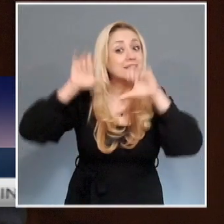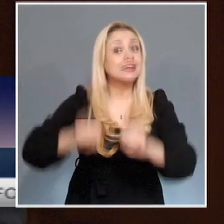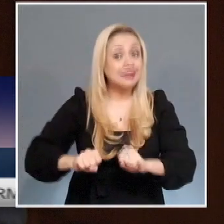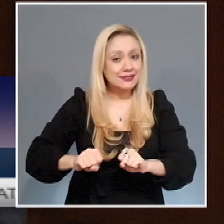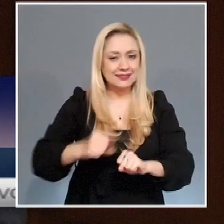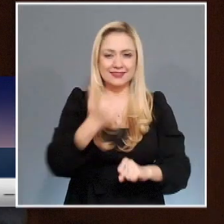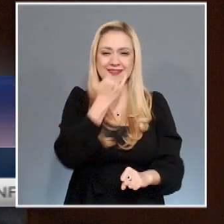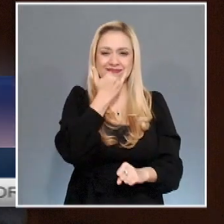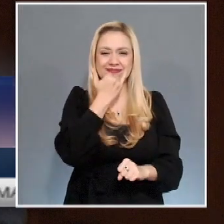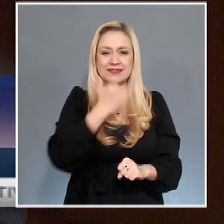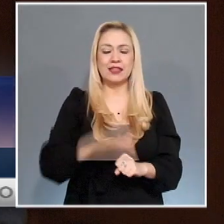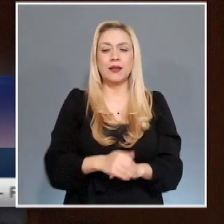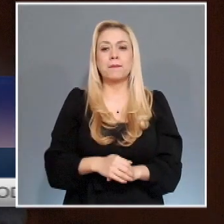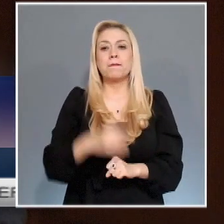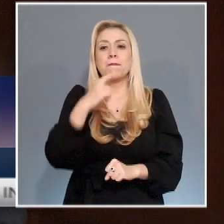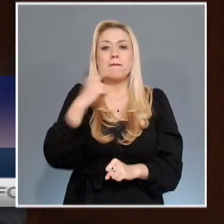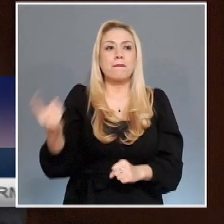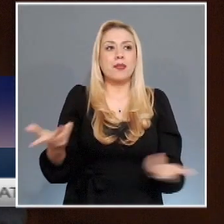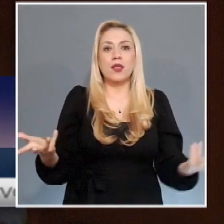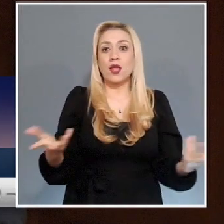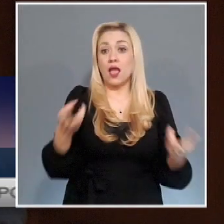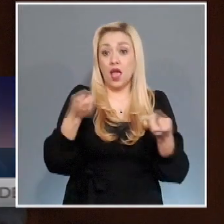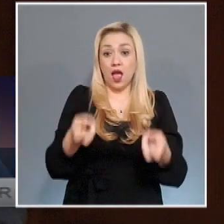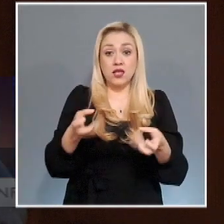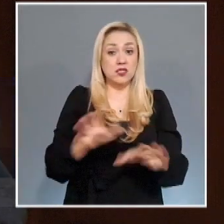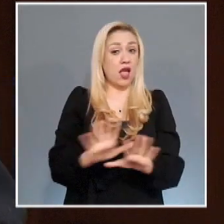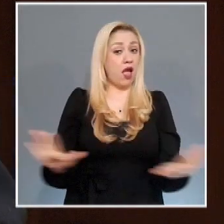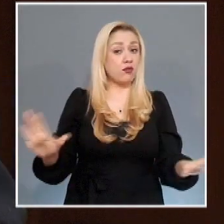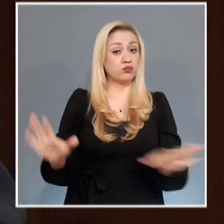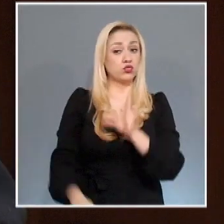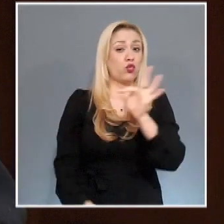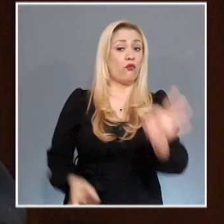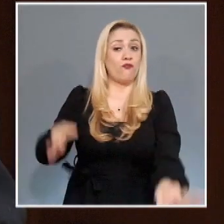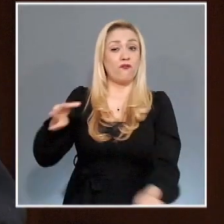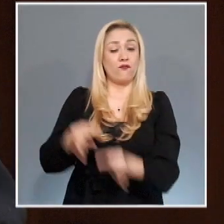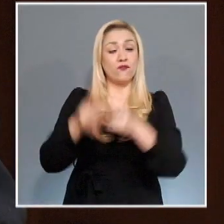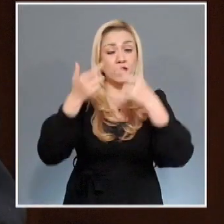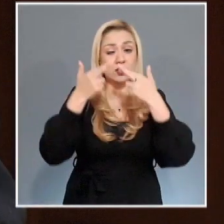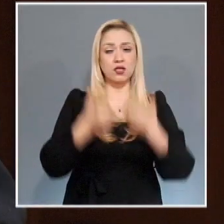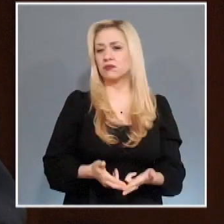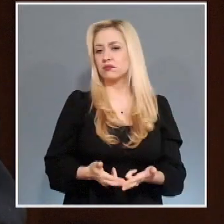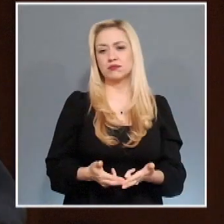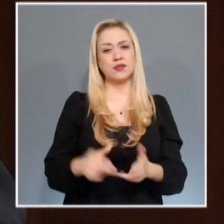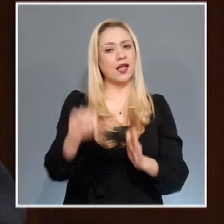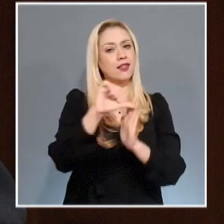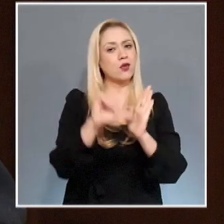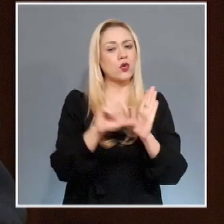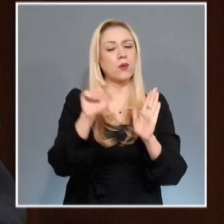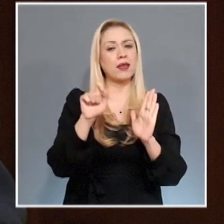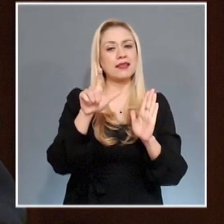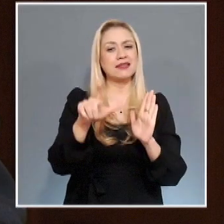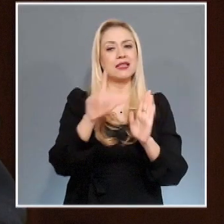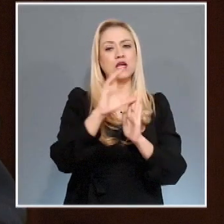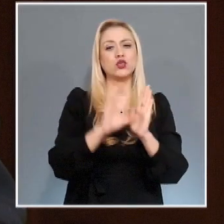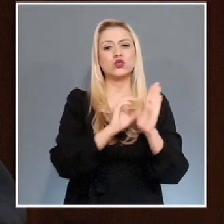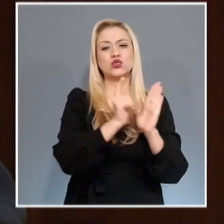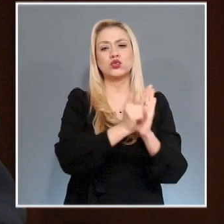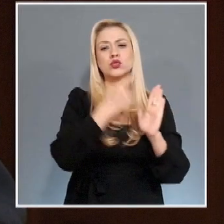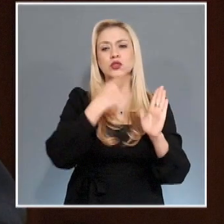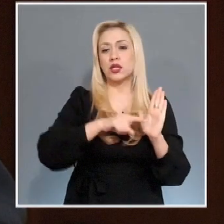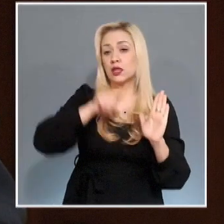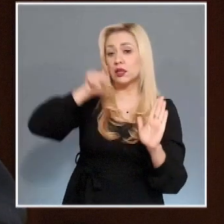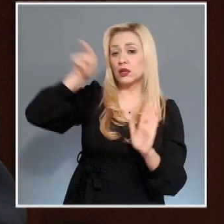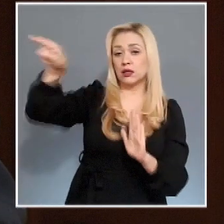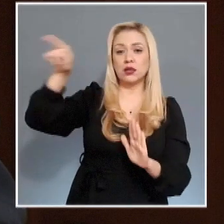suficiente para tener por cumplido el mandato constitucional, la inclusión del artículo 27, que faculta a la Secretaría de Seguridad y Protección